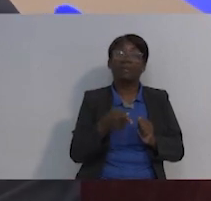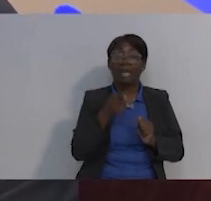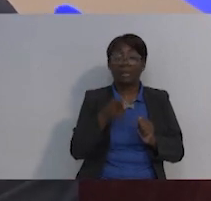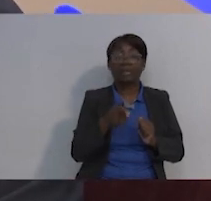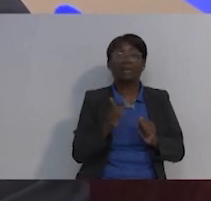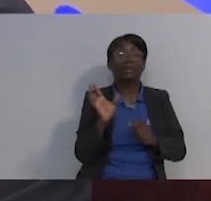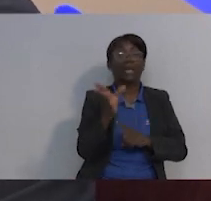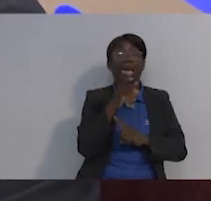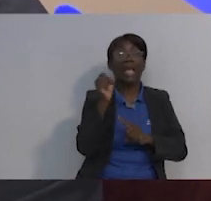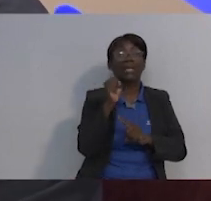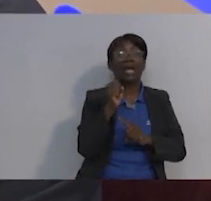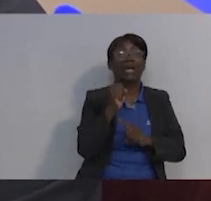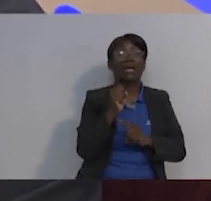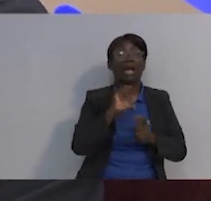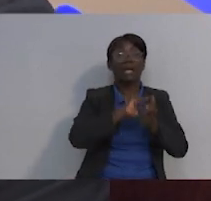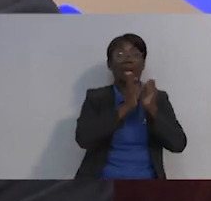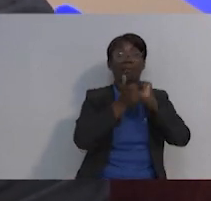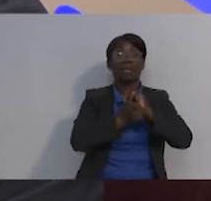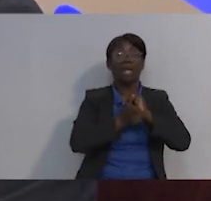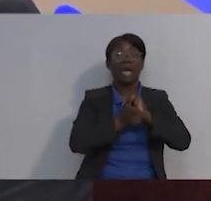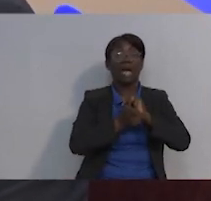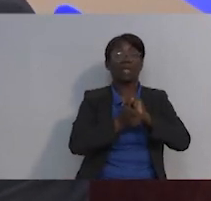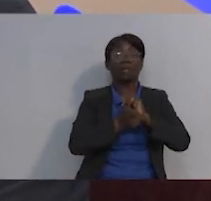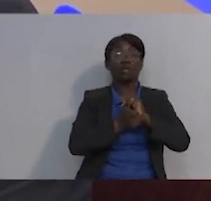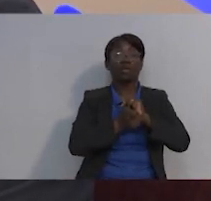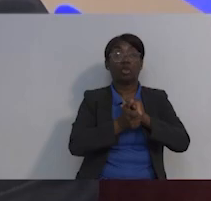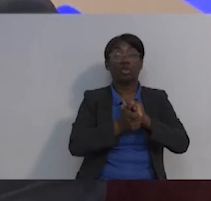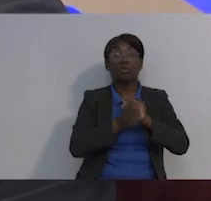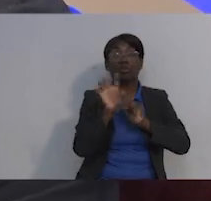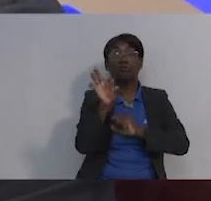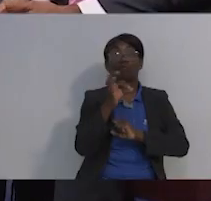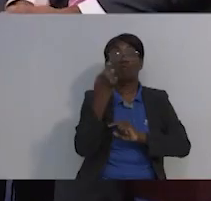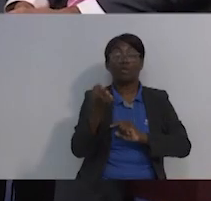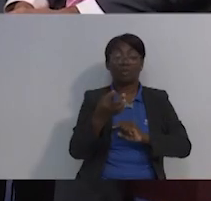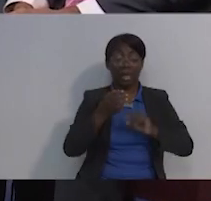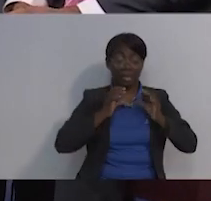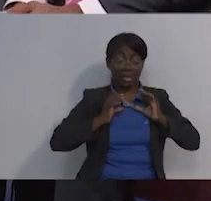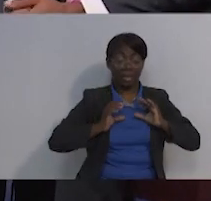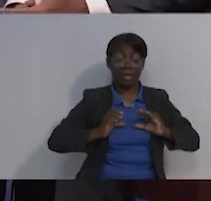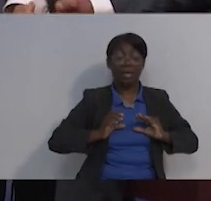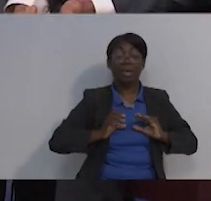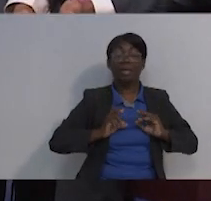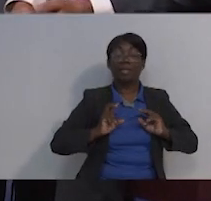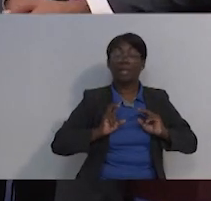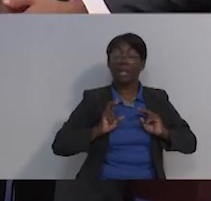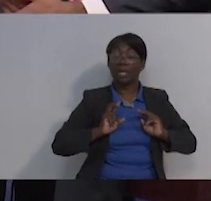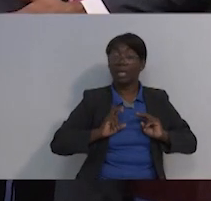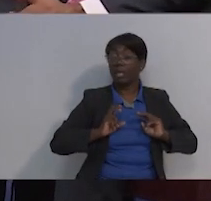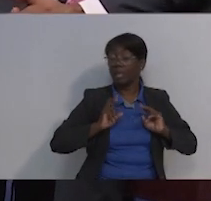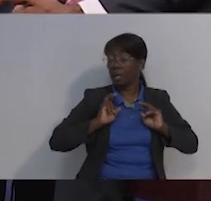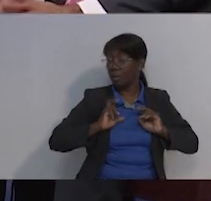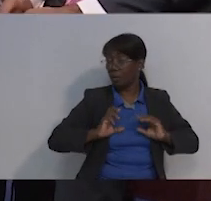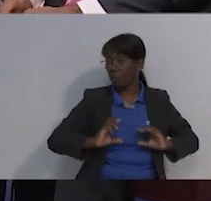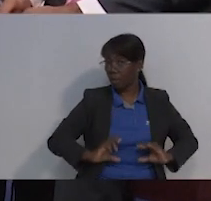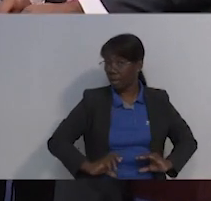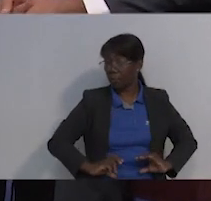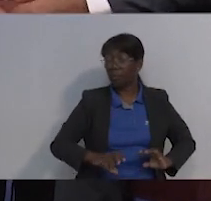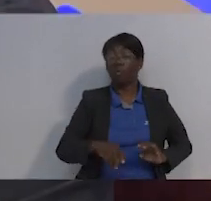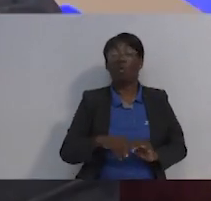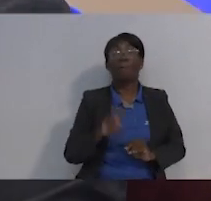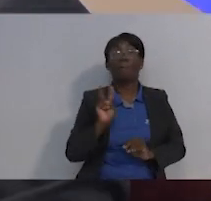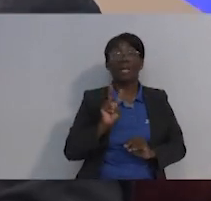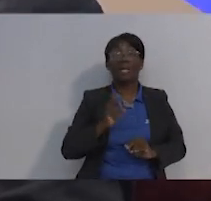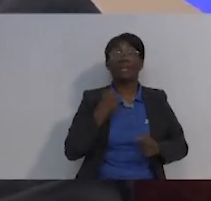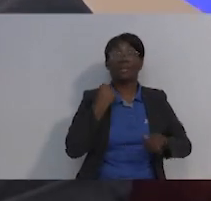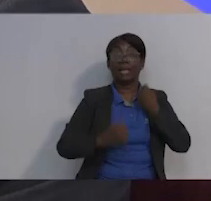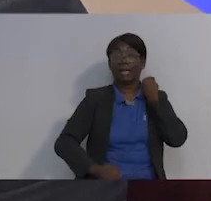una persona más saludable, ser ahora una persona que se ejercita mucho más, que si bien no va a estar al 100%, por